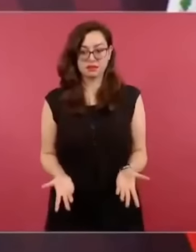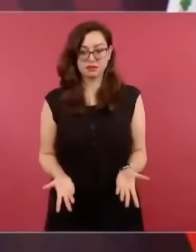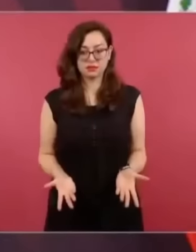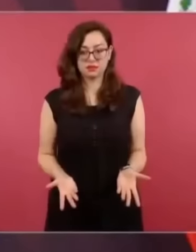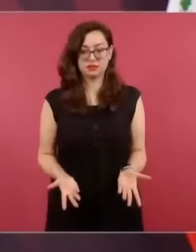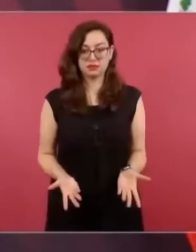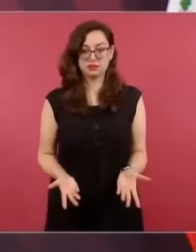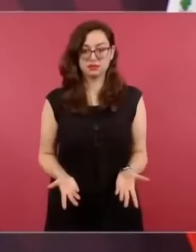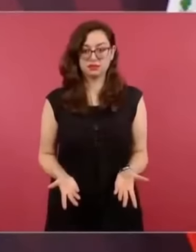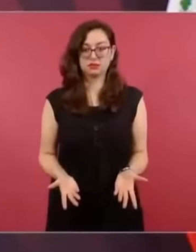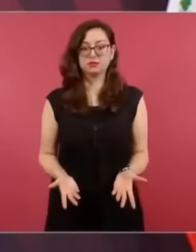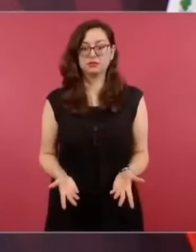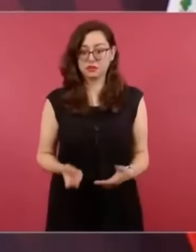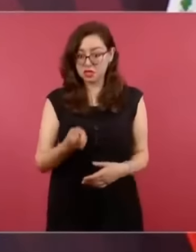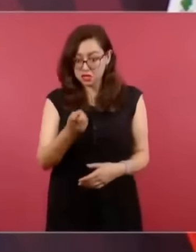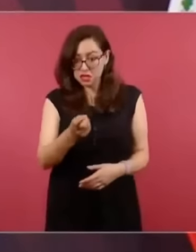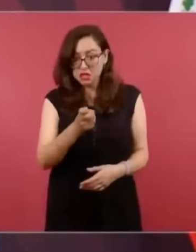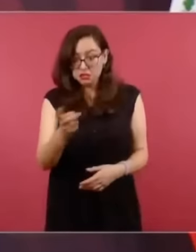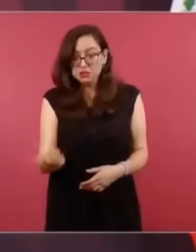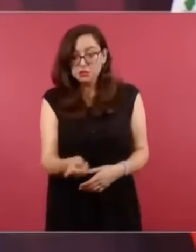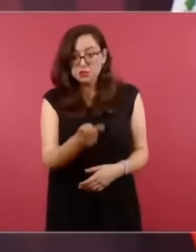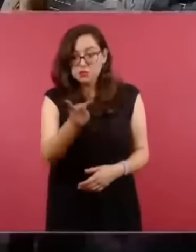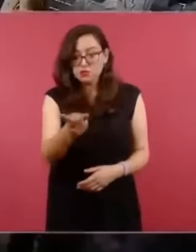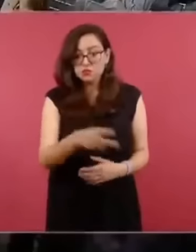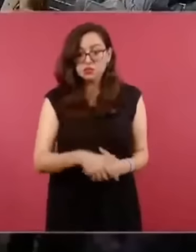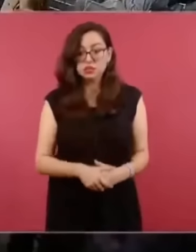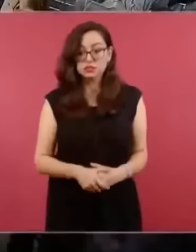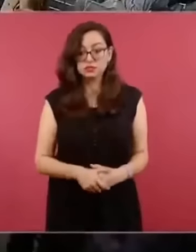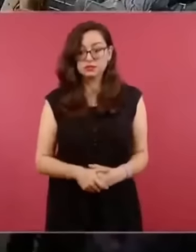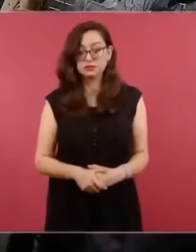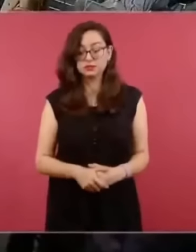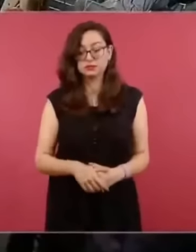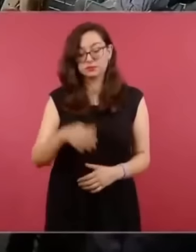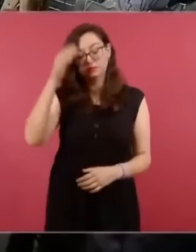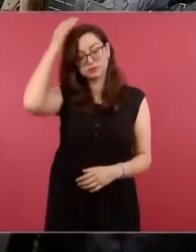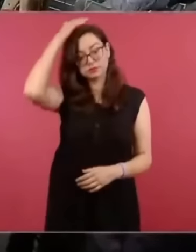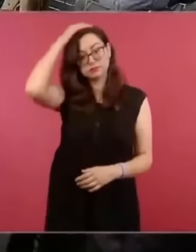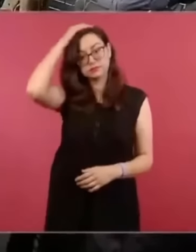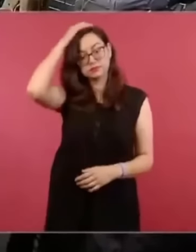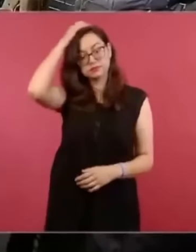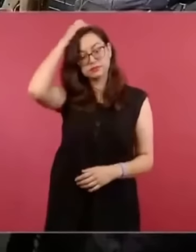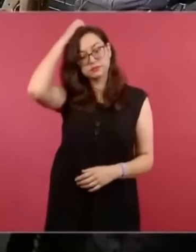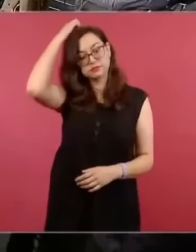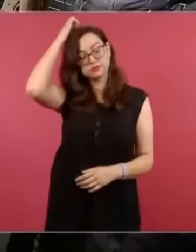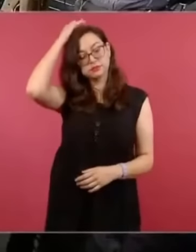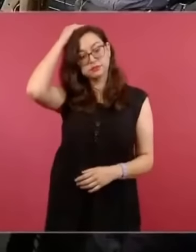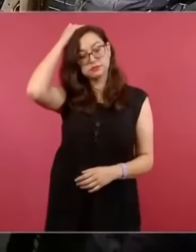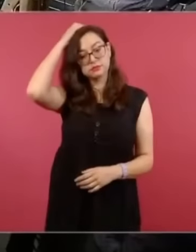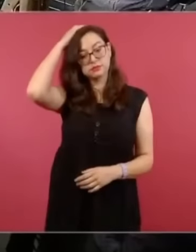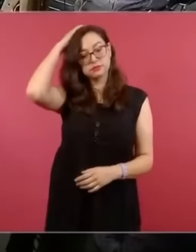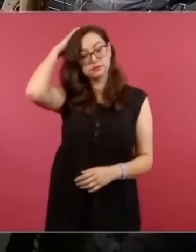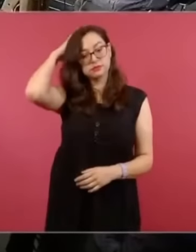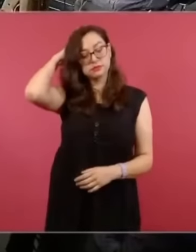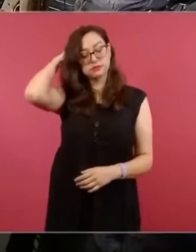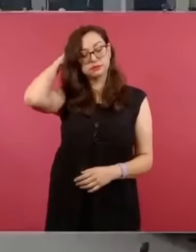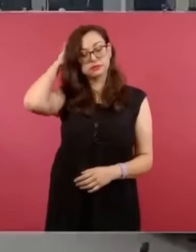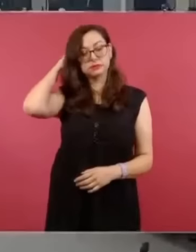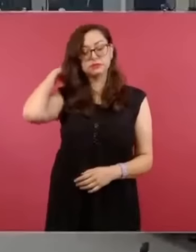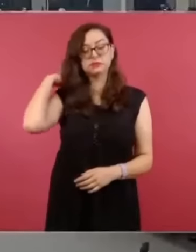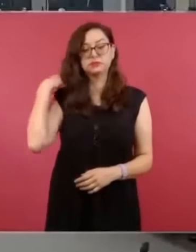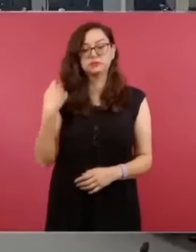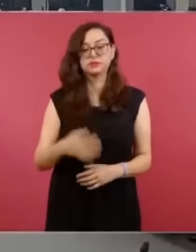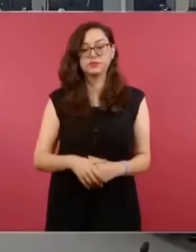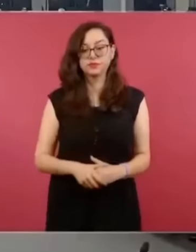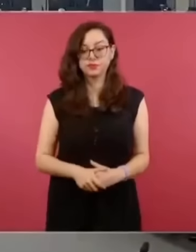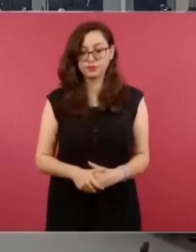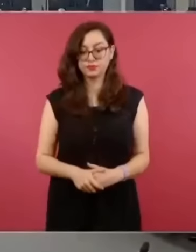pero es tu pregunta ¿no? ¿se va a la necesidad de ese banco o van a recurrir a medidas jurídicas?